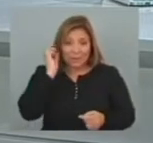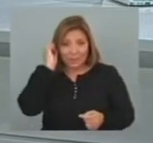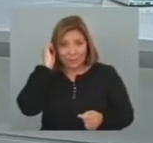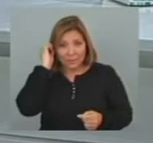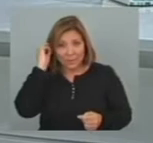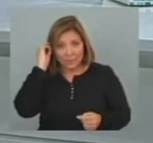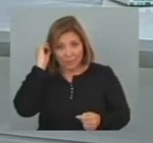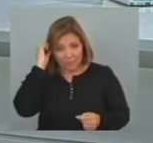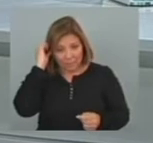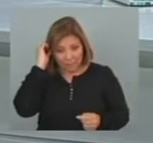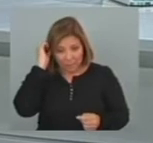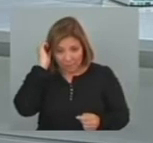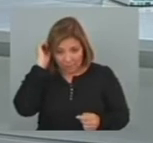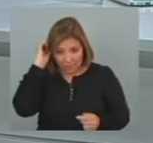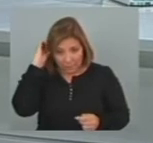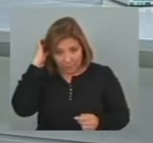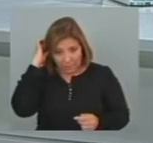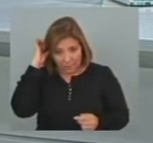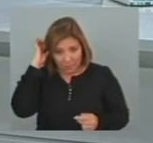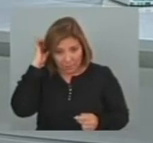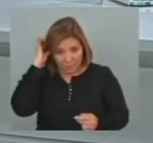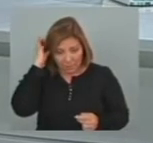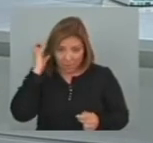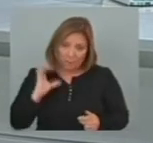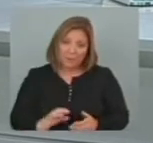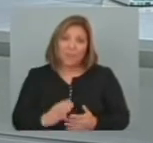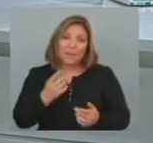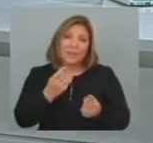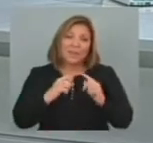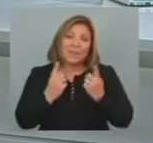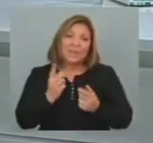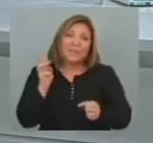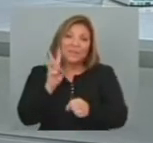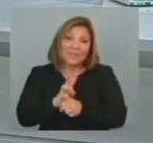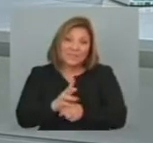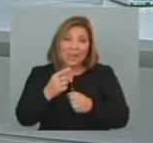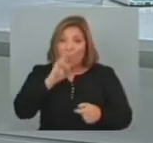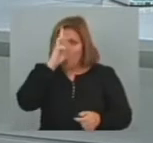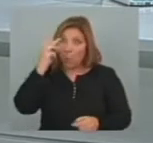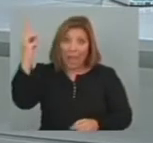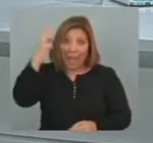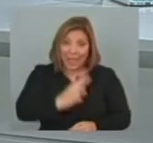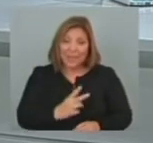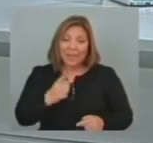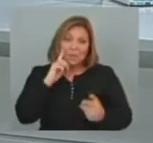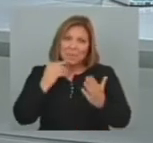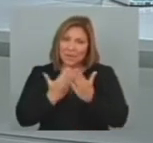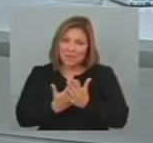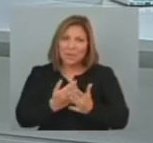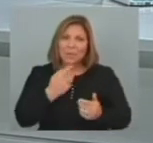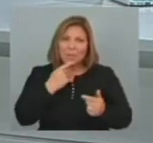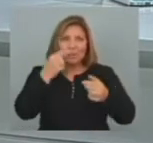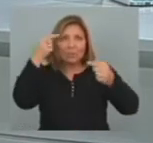experta En políticas Sociales De Chile Clarisa Hardy De visita En Uruguay Reivindicó Los